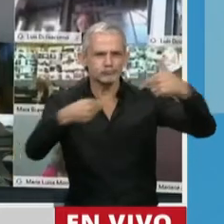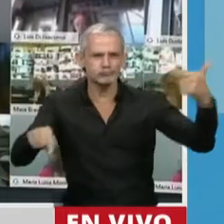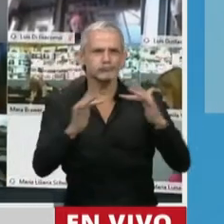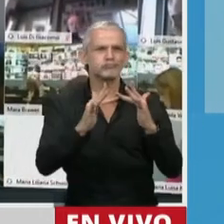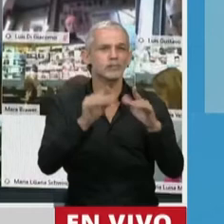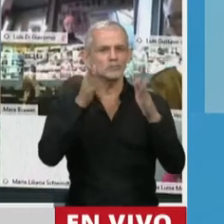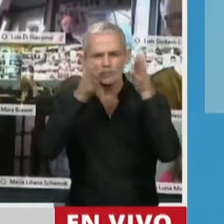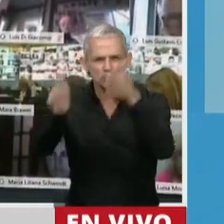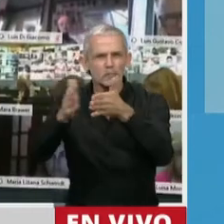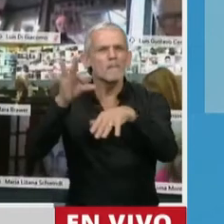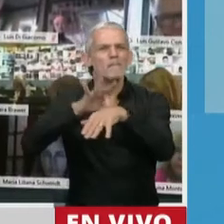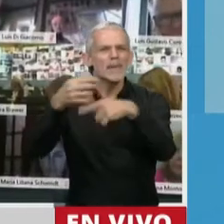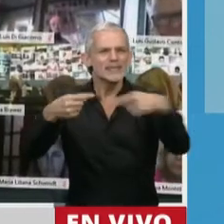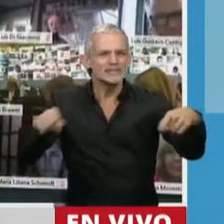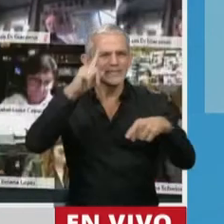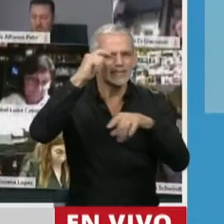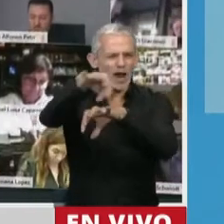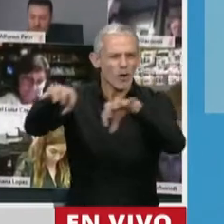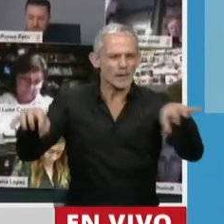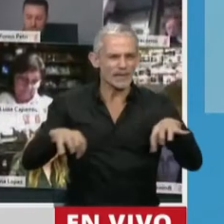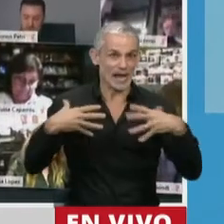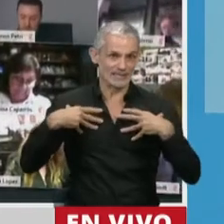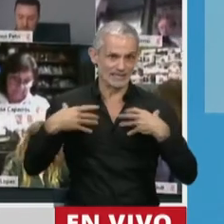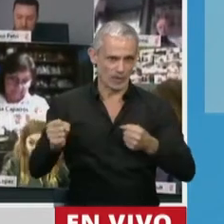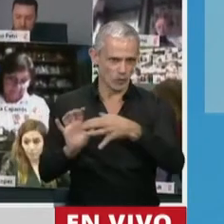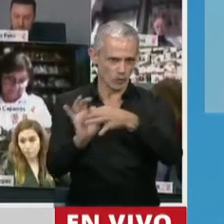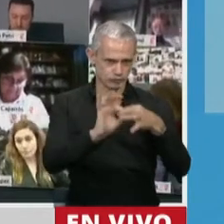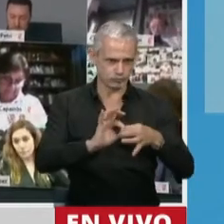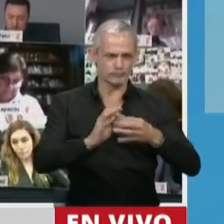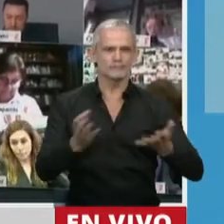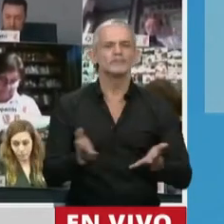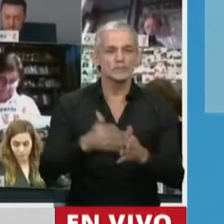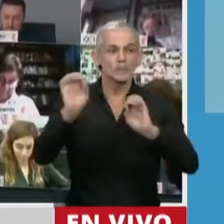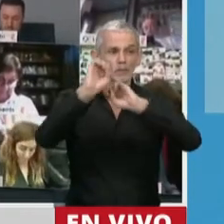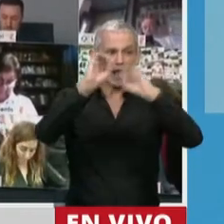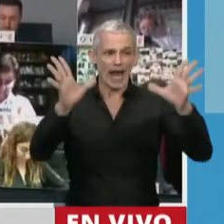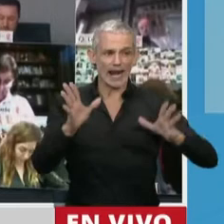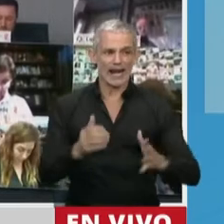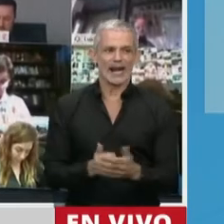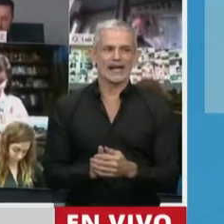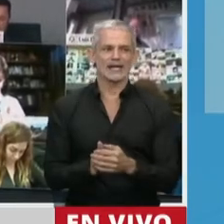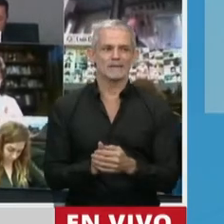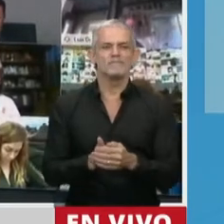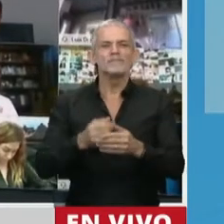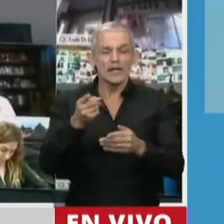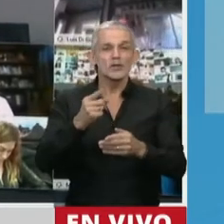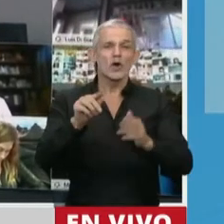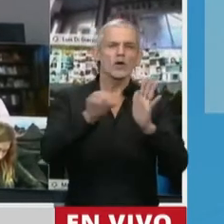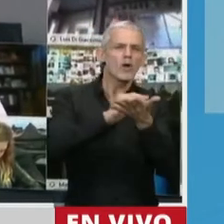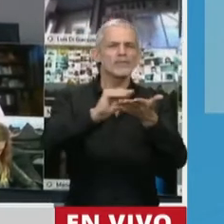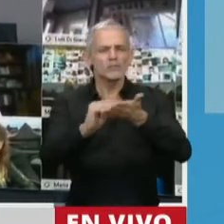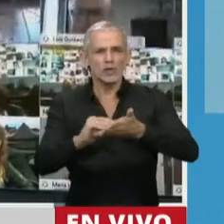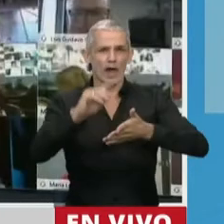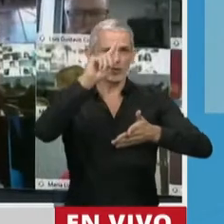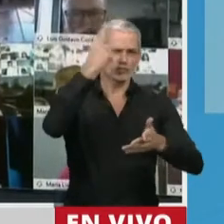medicina y de nuestro sistema sanitario. Por eso quería aclarar que todos aquellos legisladores nacionales,